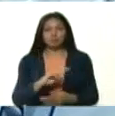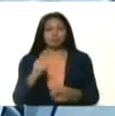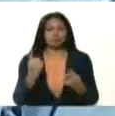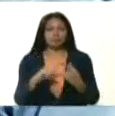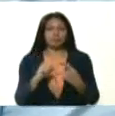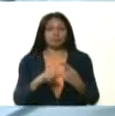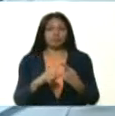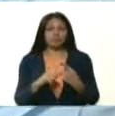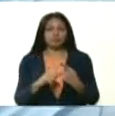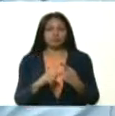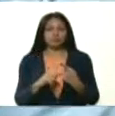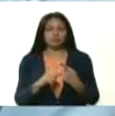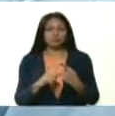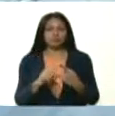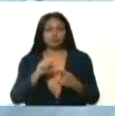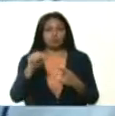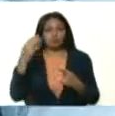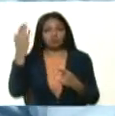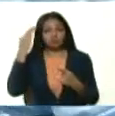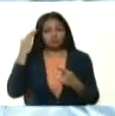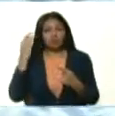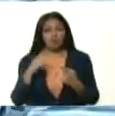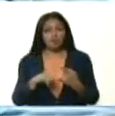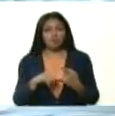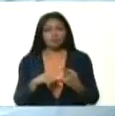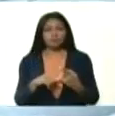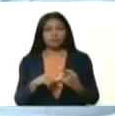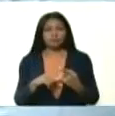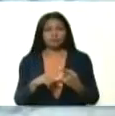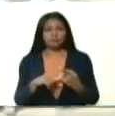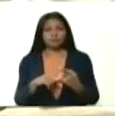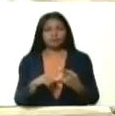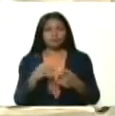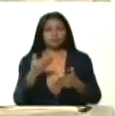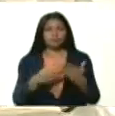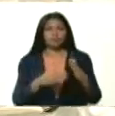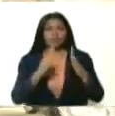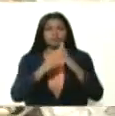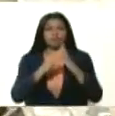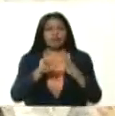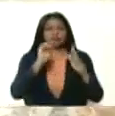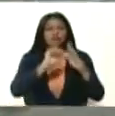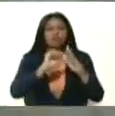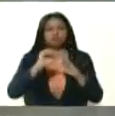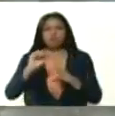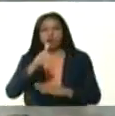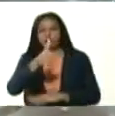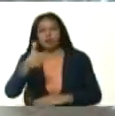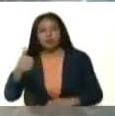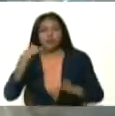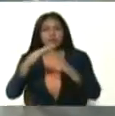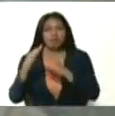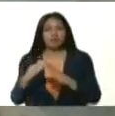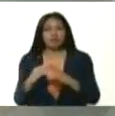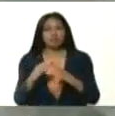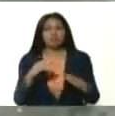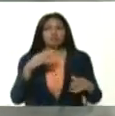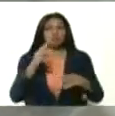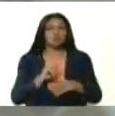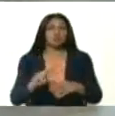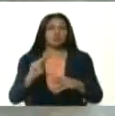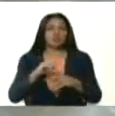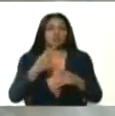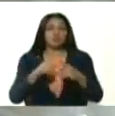de ellos, como usted muy bien lo mencionó, es el esquema casa por casa. Es un esquema que se venía utilizando,